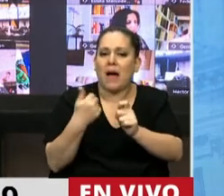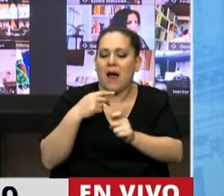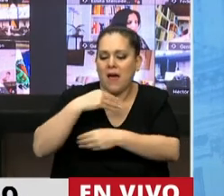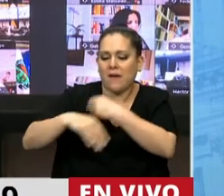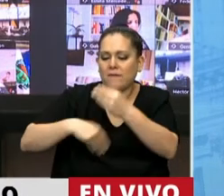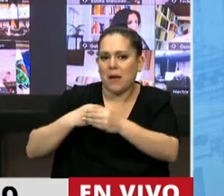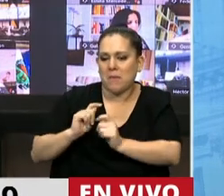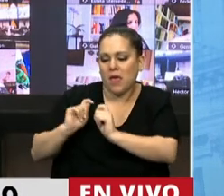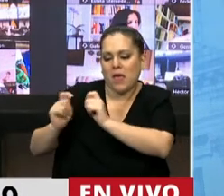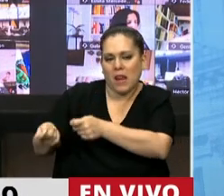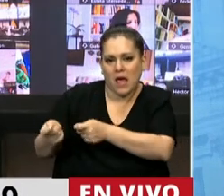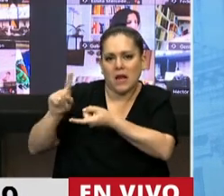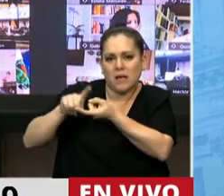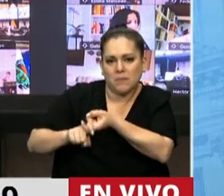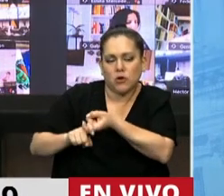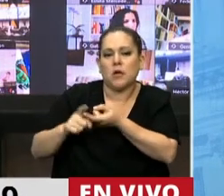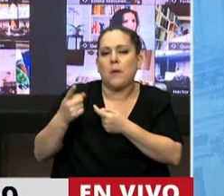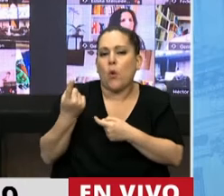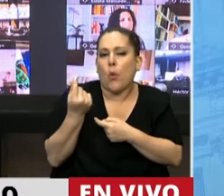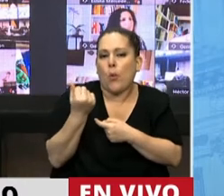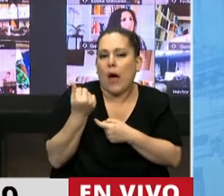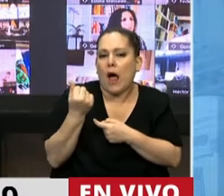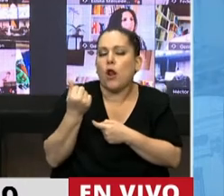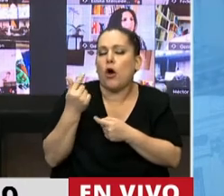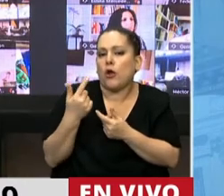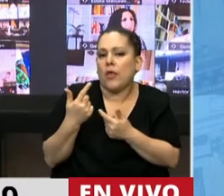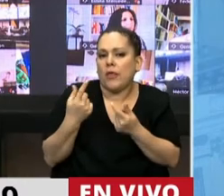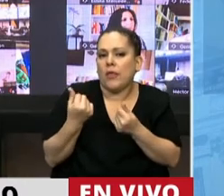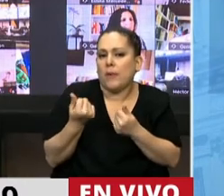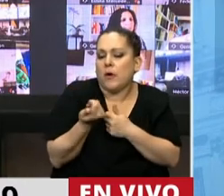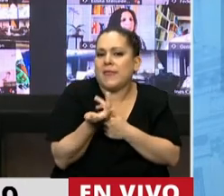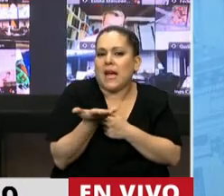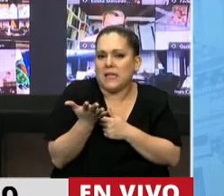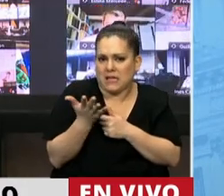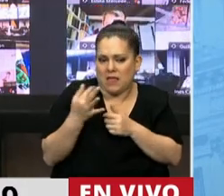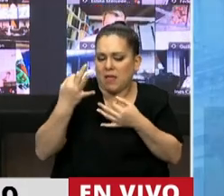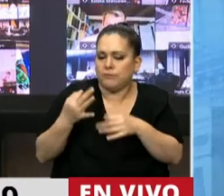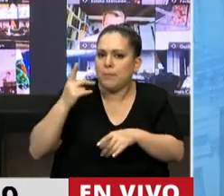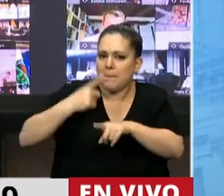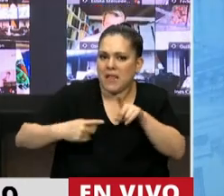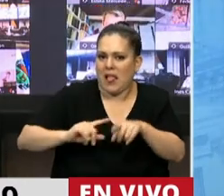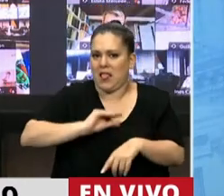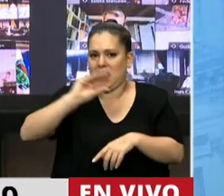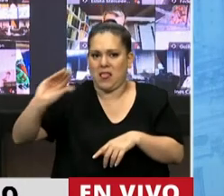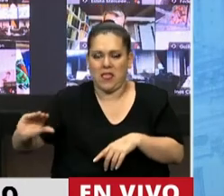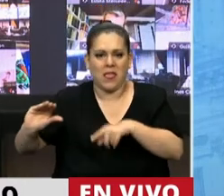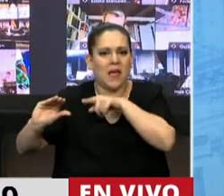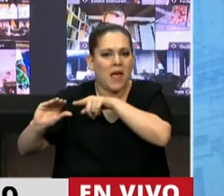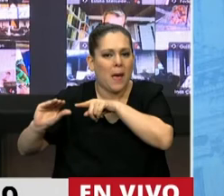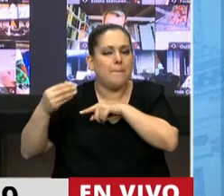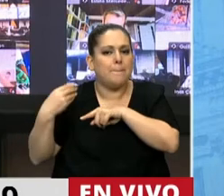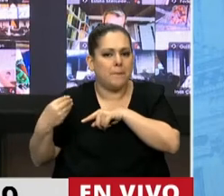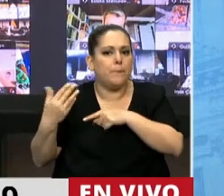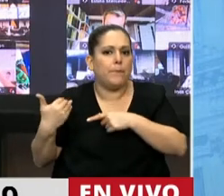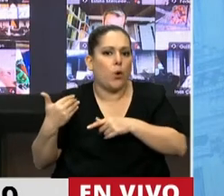cuyo valor excede la suma de la porción disponible, más la porción legítima, es decir, está sujeta a